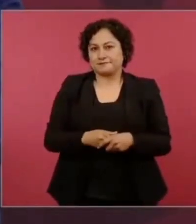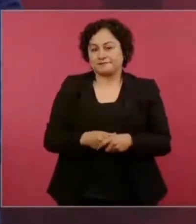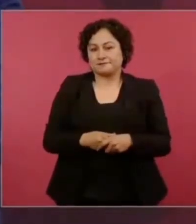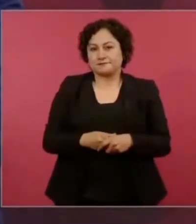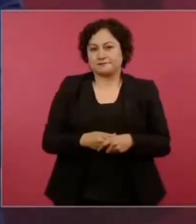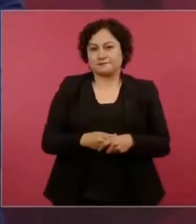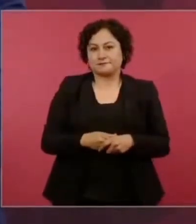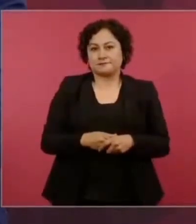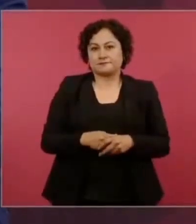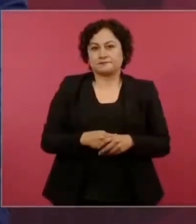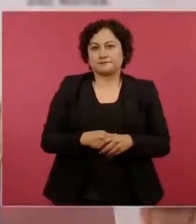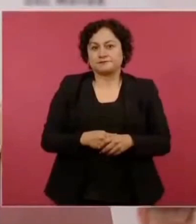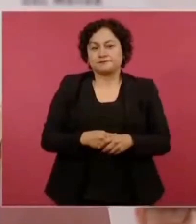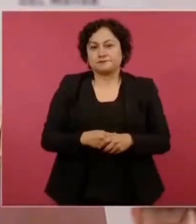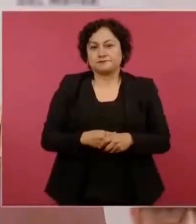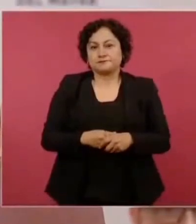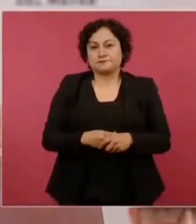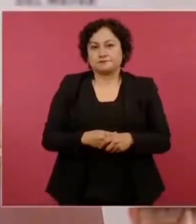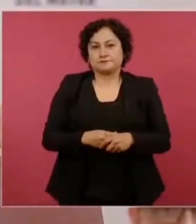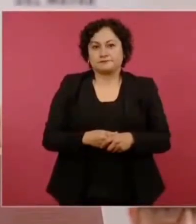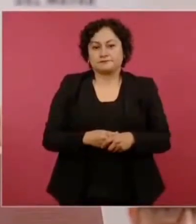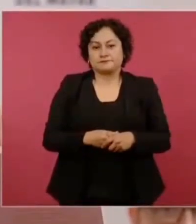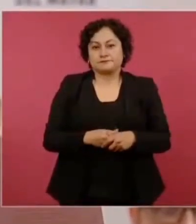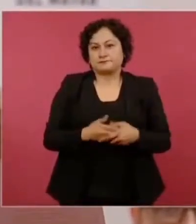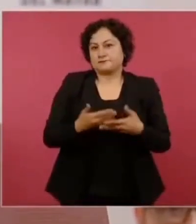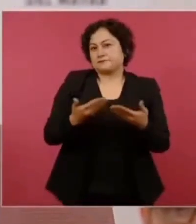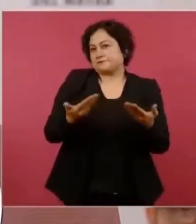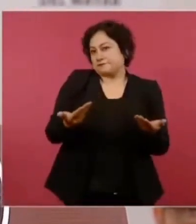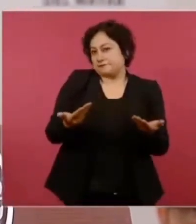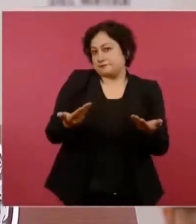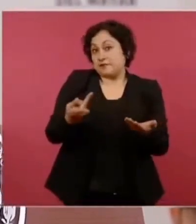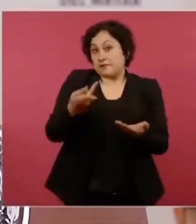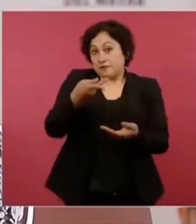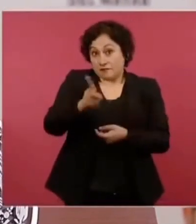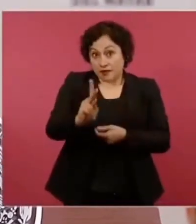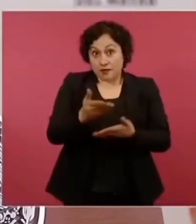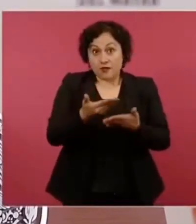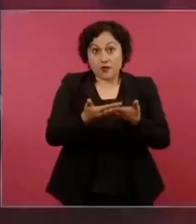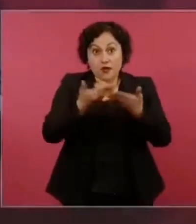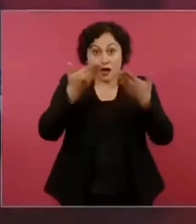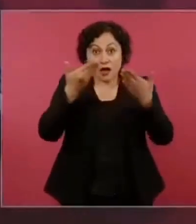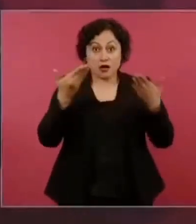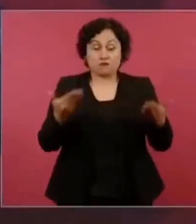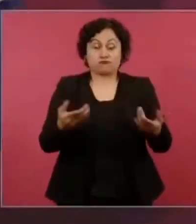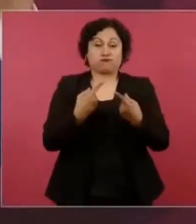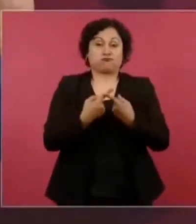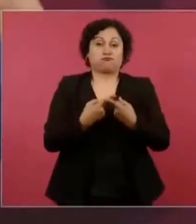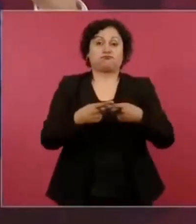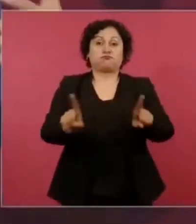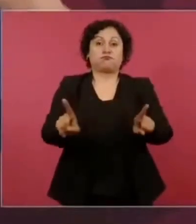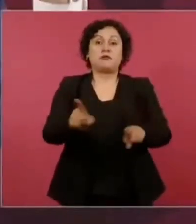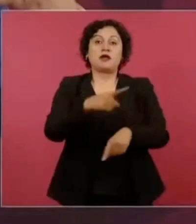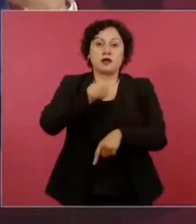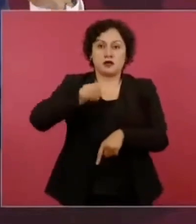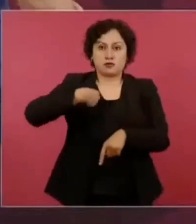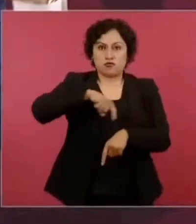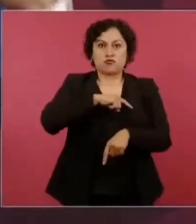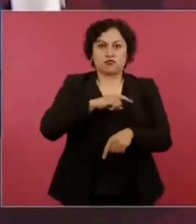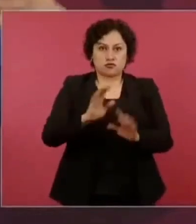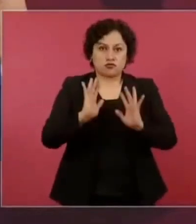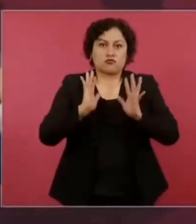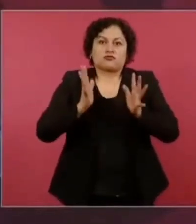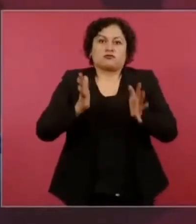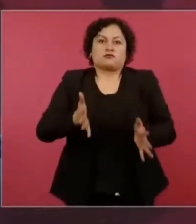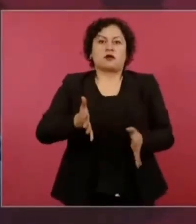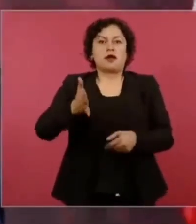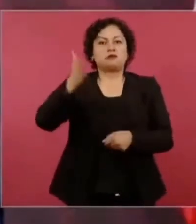tenemos autoridad moral, pero qué bien que